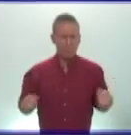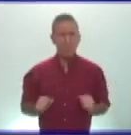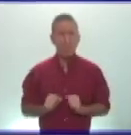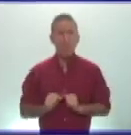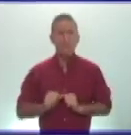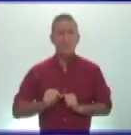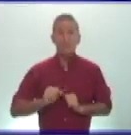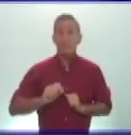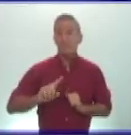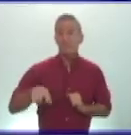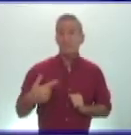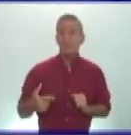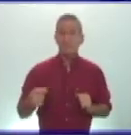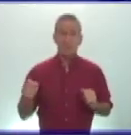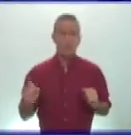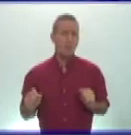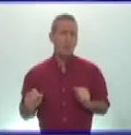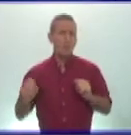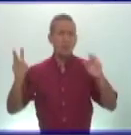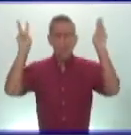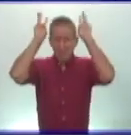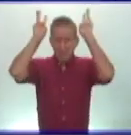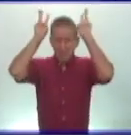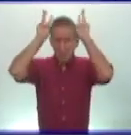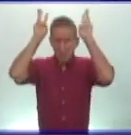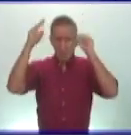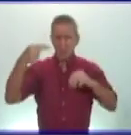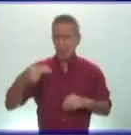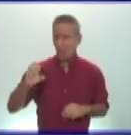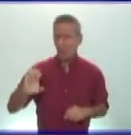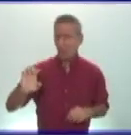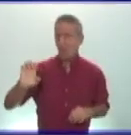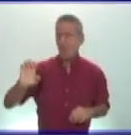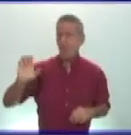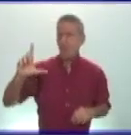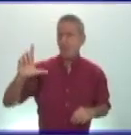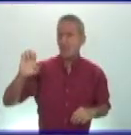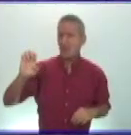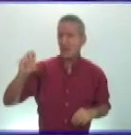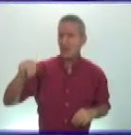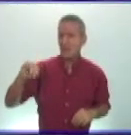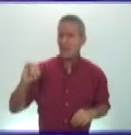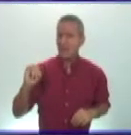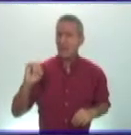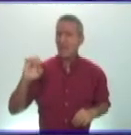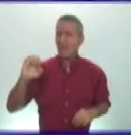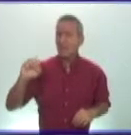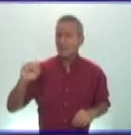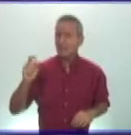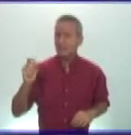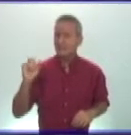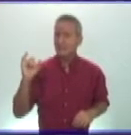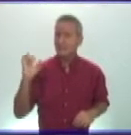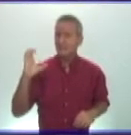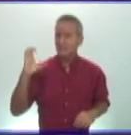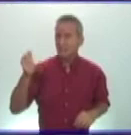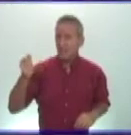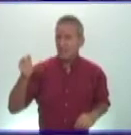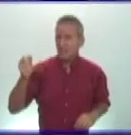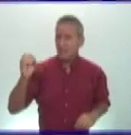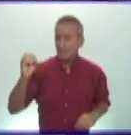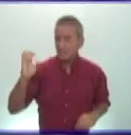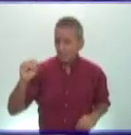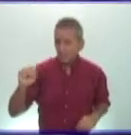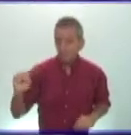lo que quedaba de los reinos helenísticos acabó desapareciendo el único reino que sobrevivió fue egipto en fin la república romana lo dominaba